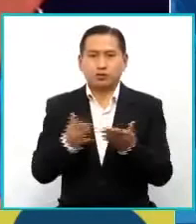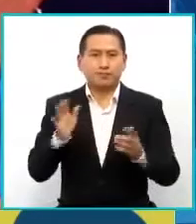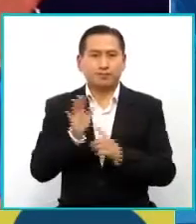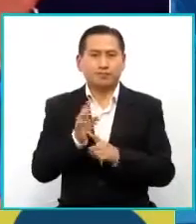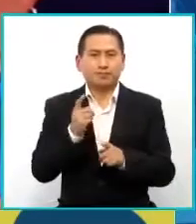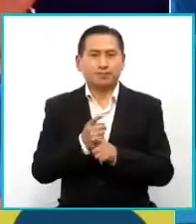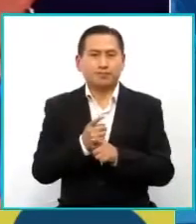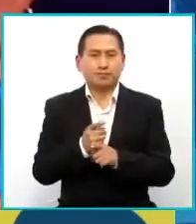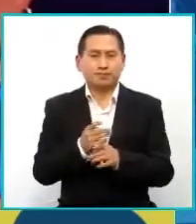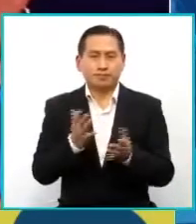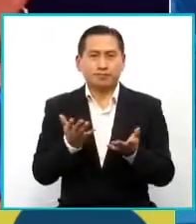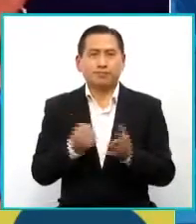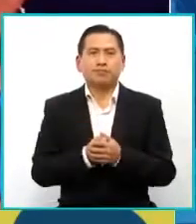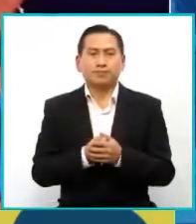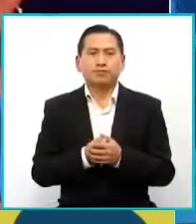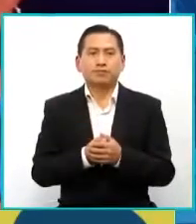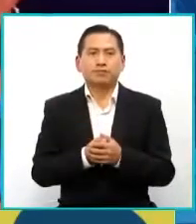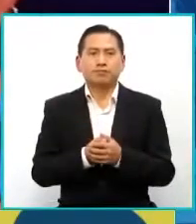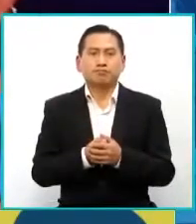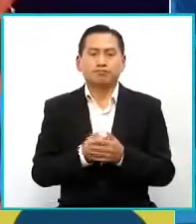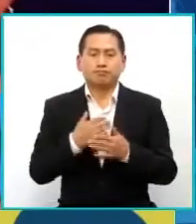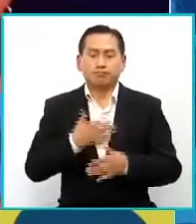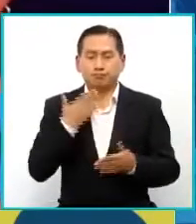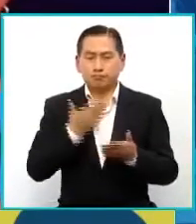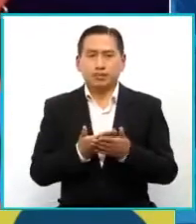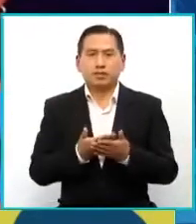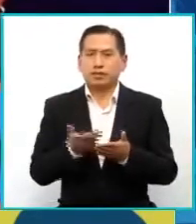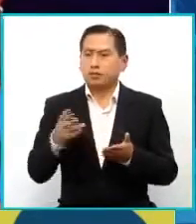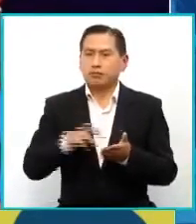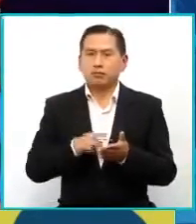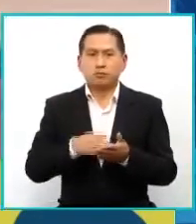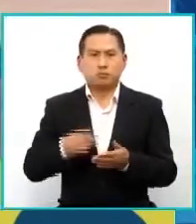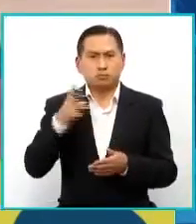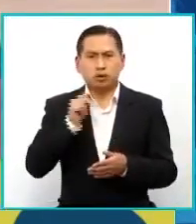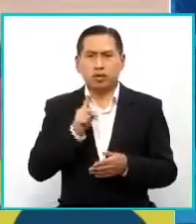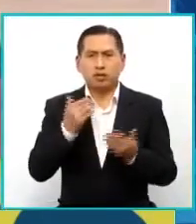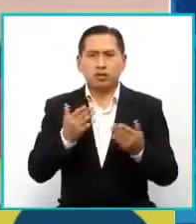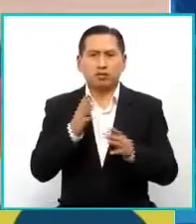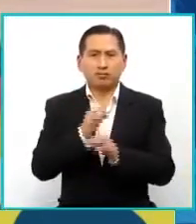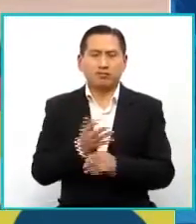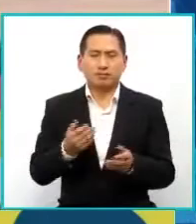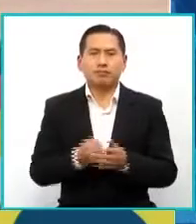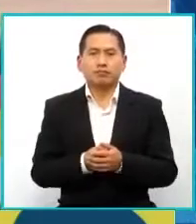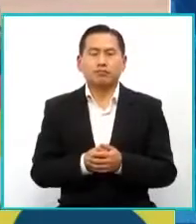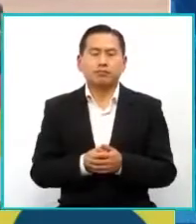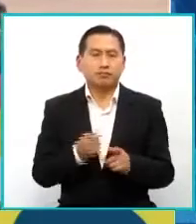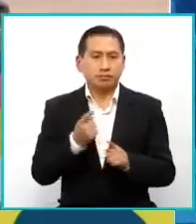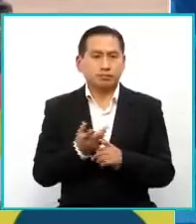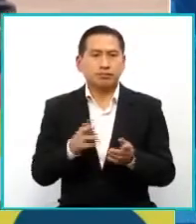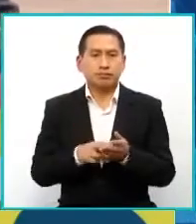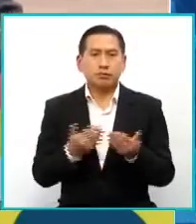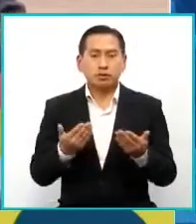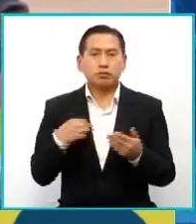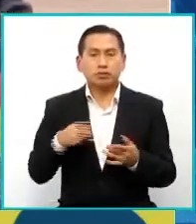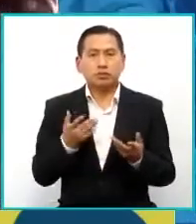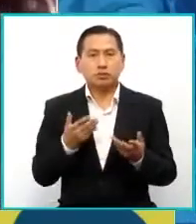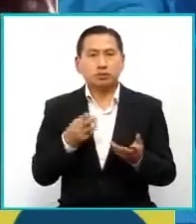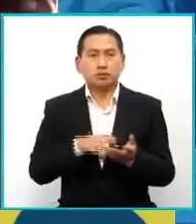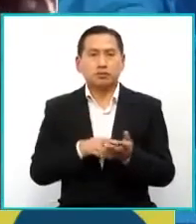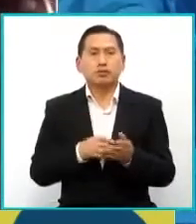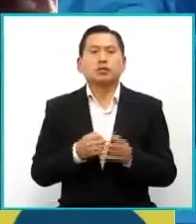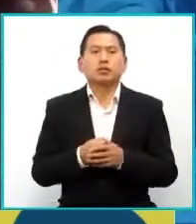película en vivo, ¿no? Un privilegio que ya no es común en estas épocas. Sin duda, sin duda. Bueno, vamos a esperar,